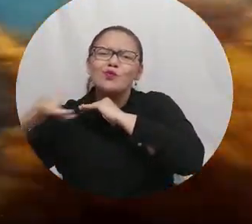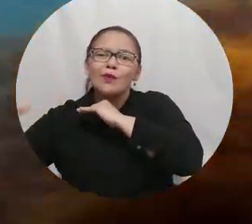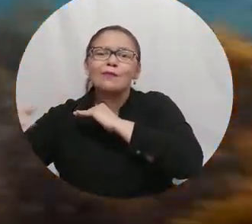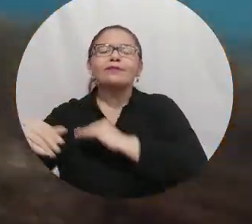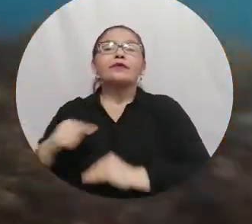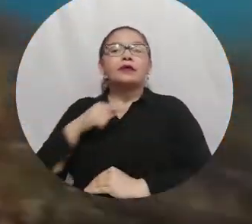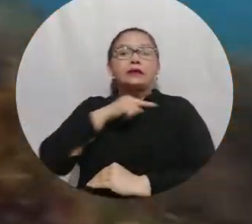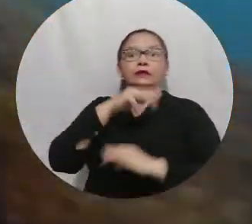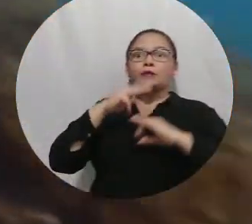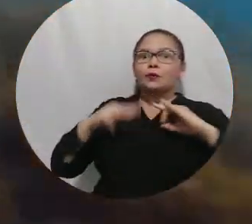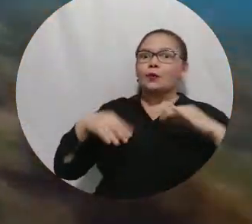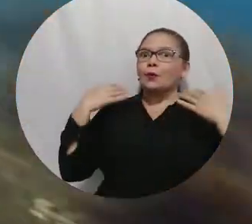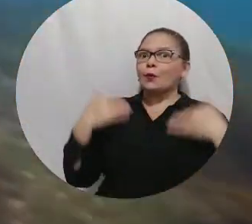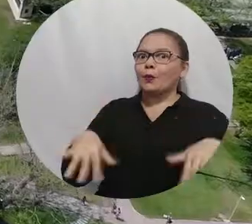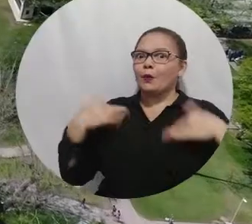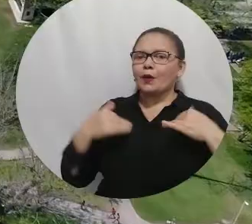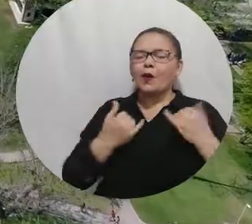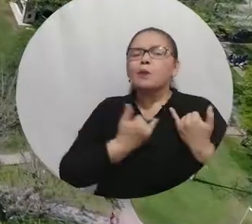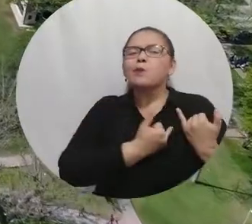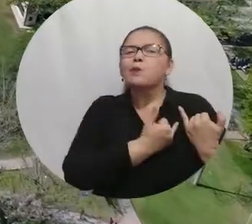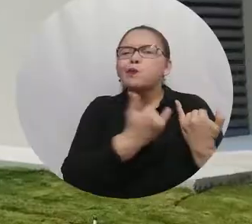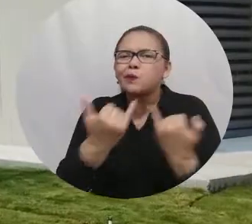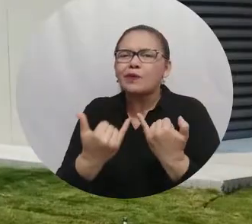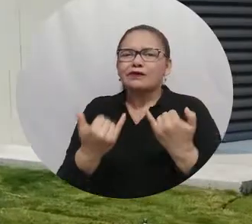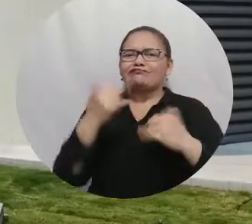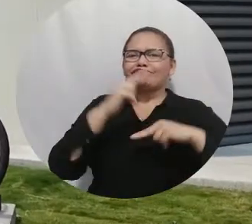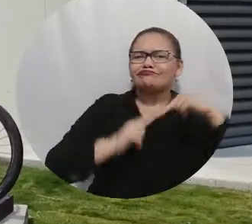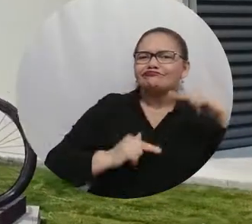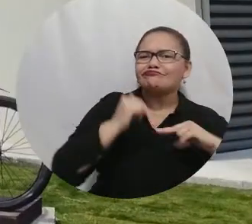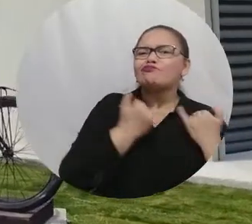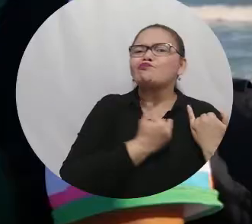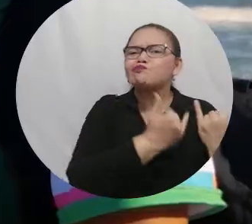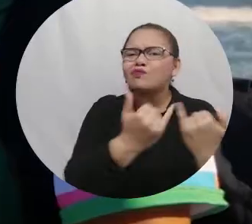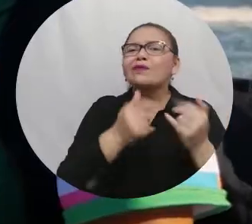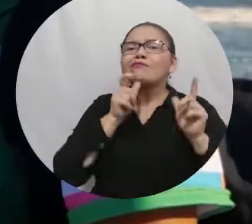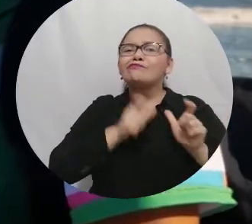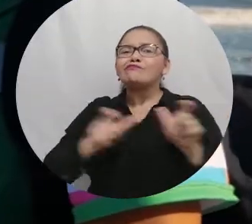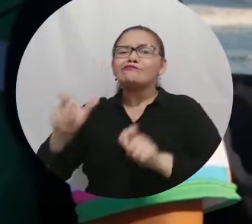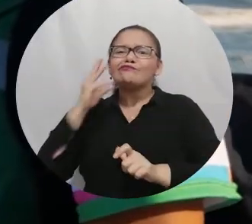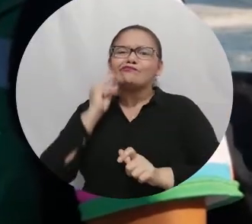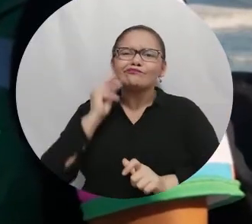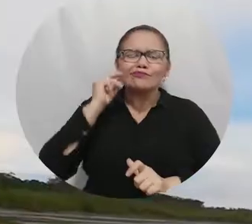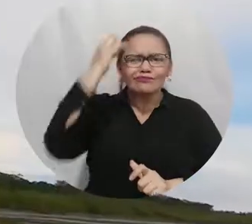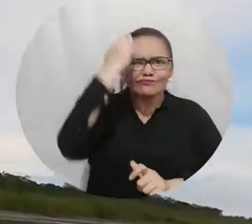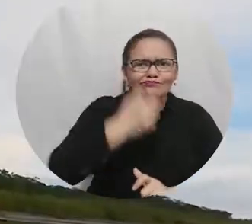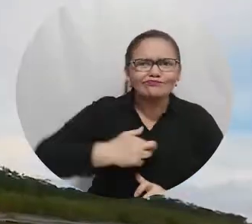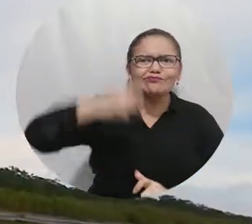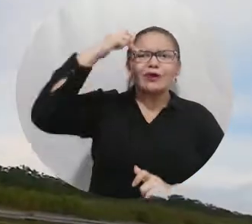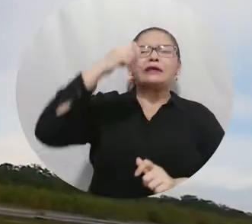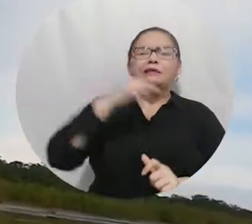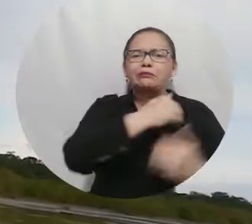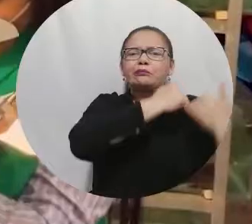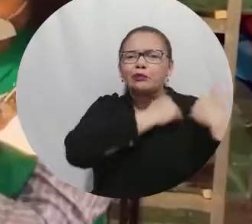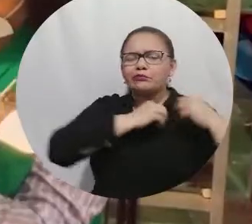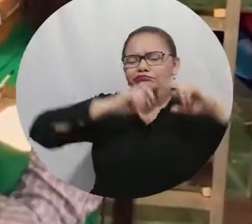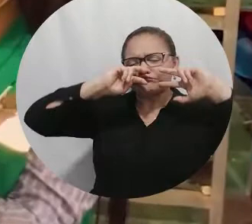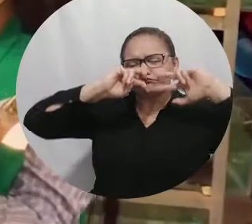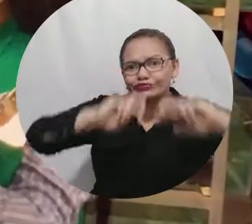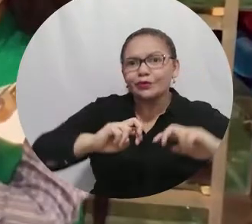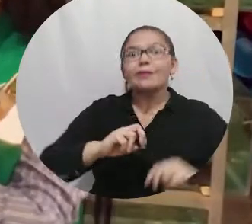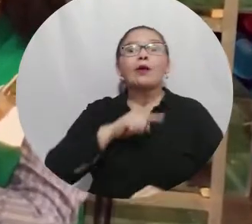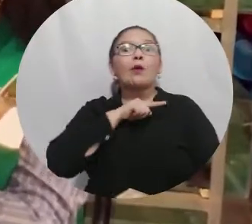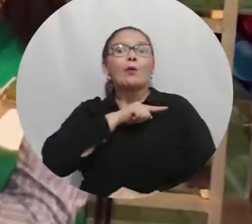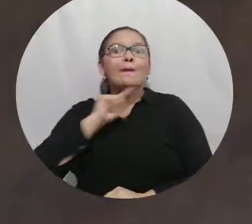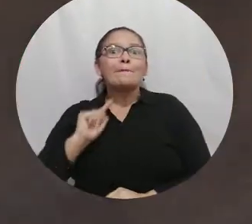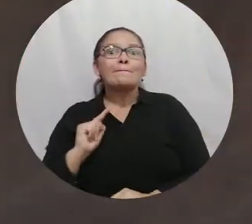es el resultado de la capacidad instalada de Unimagdalena en cuanto a instalaciones y recurso humano para desarrollar investigaciones de este tipo,